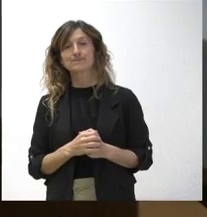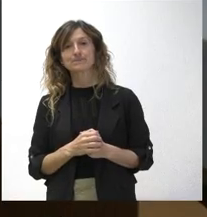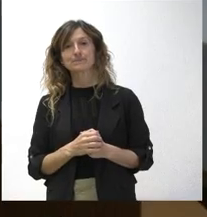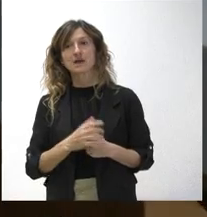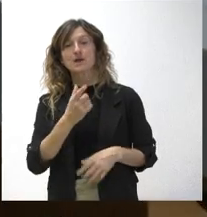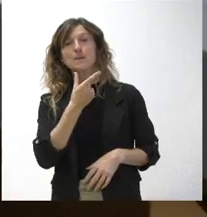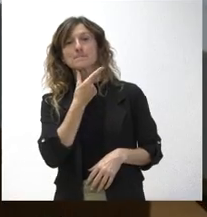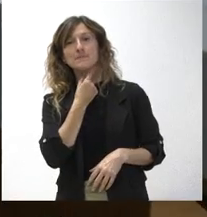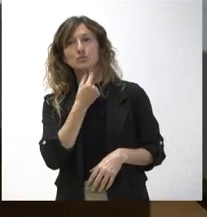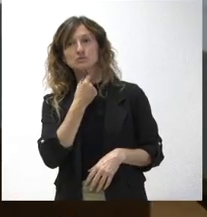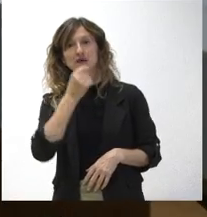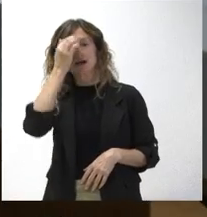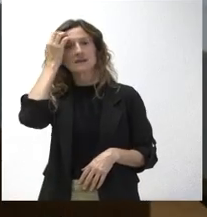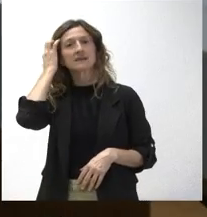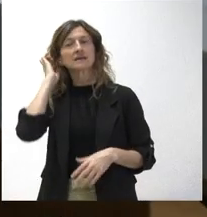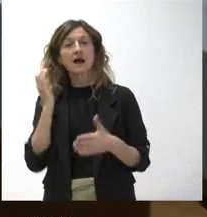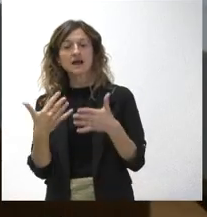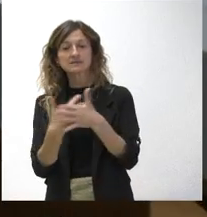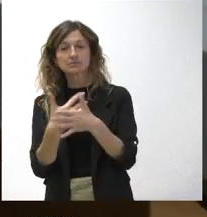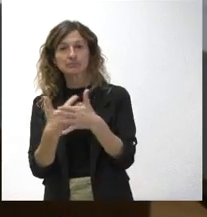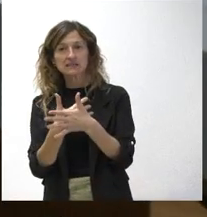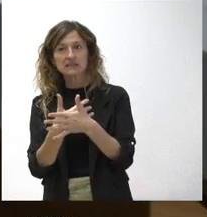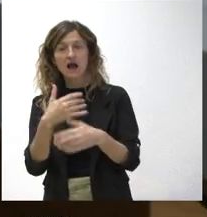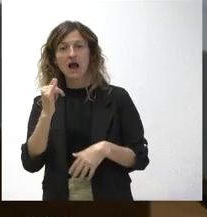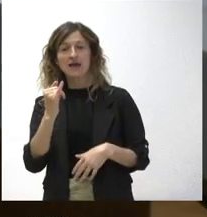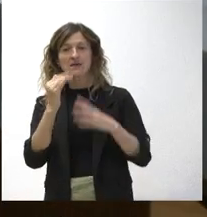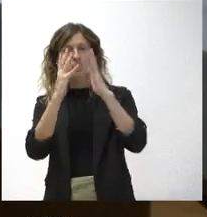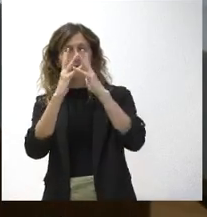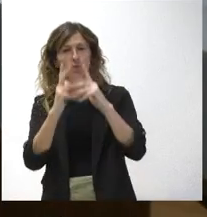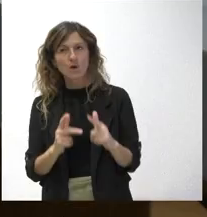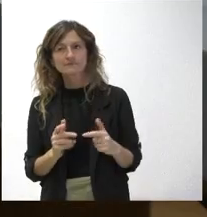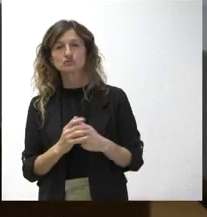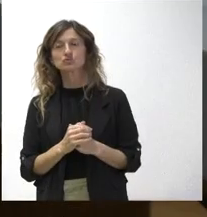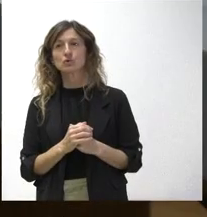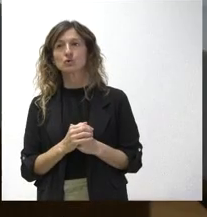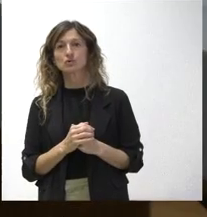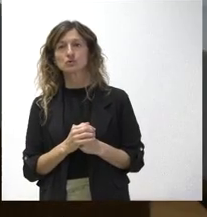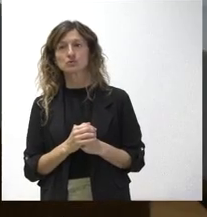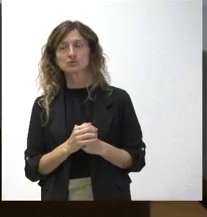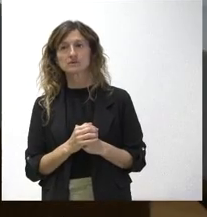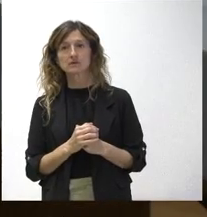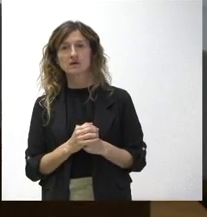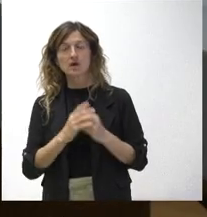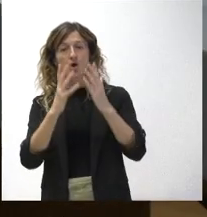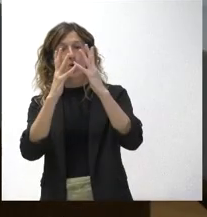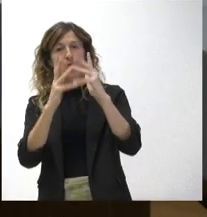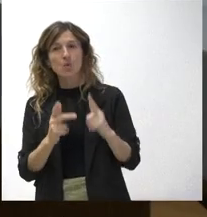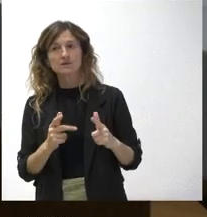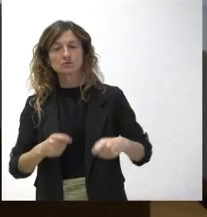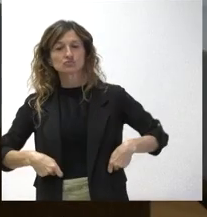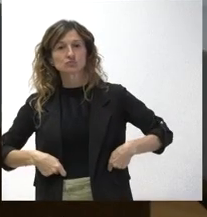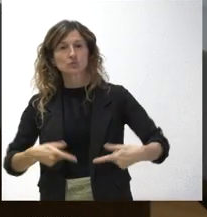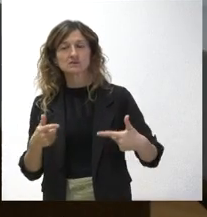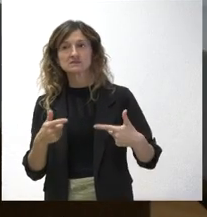que nos detallara si tienen cuantificado cuánto podría costar este